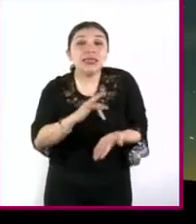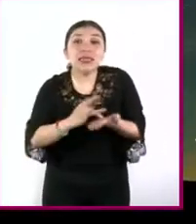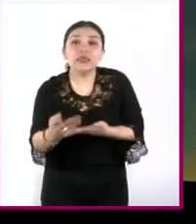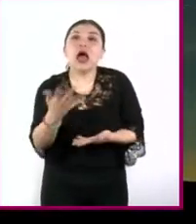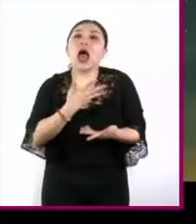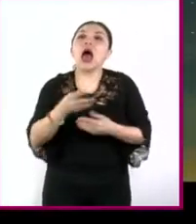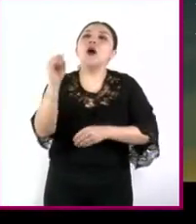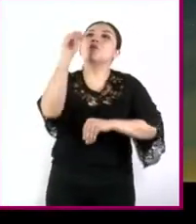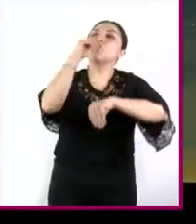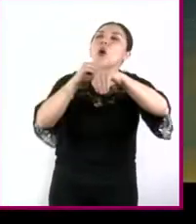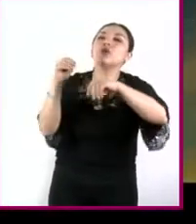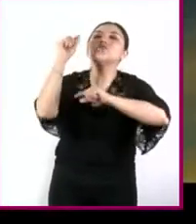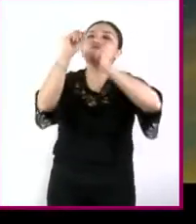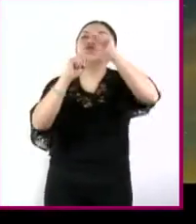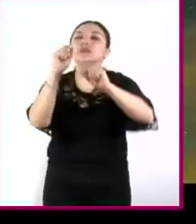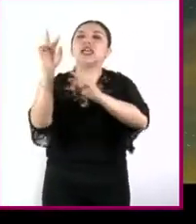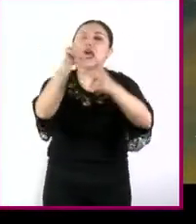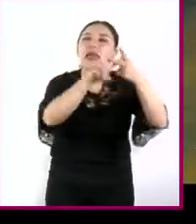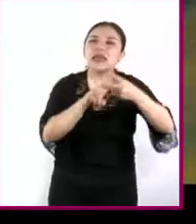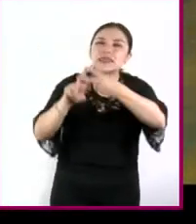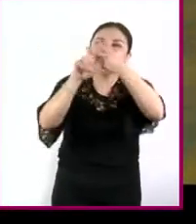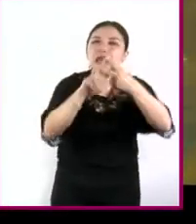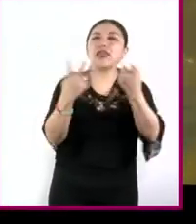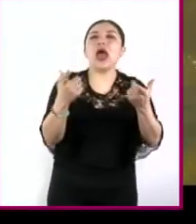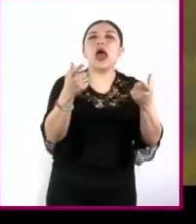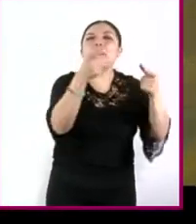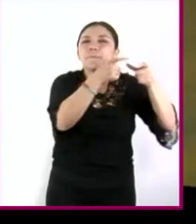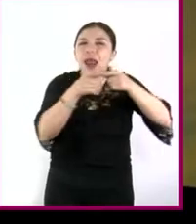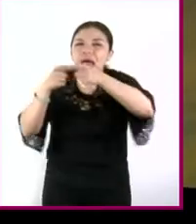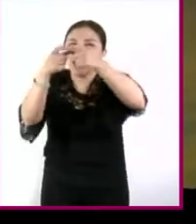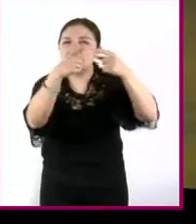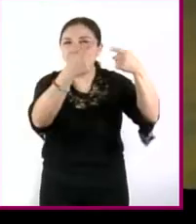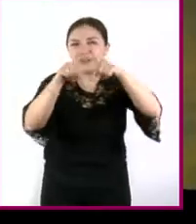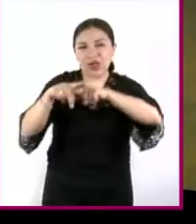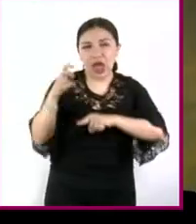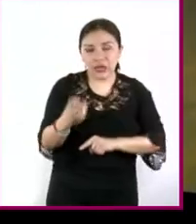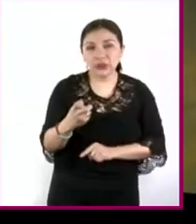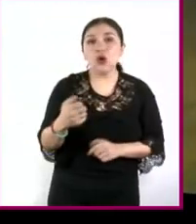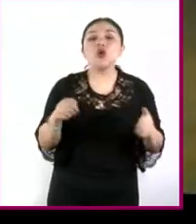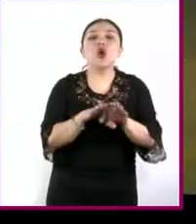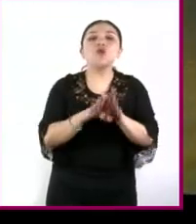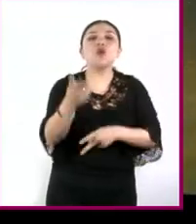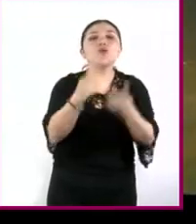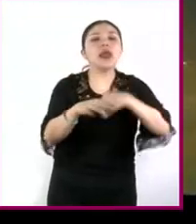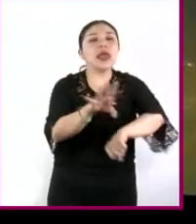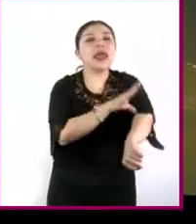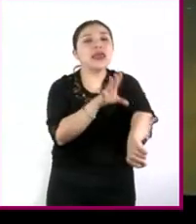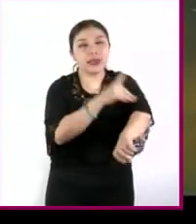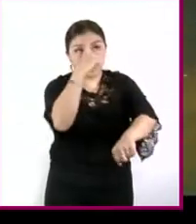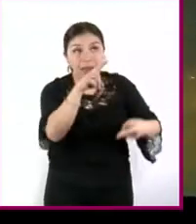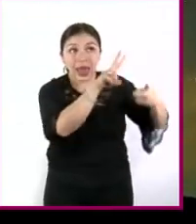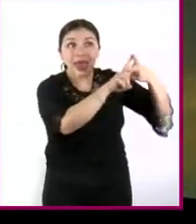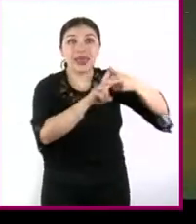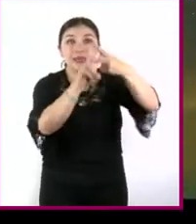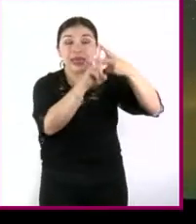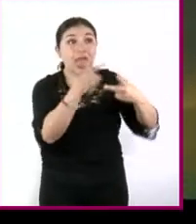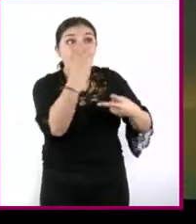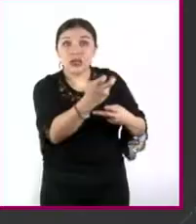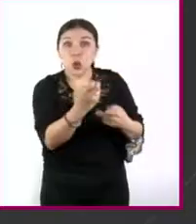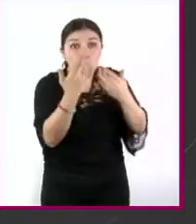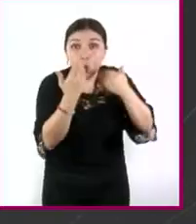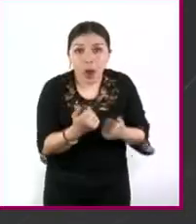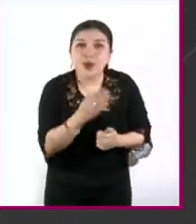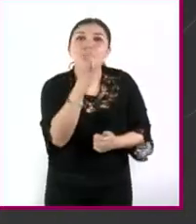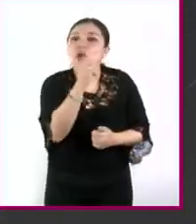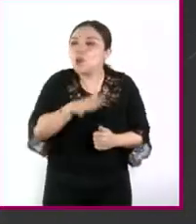la fuerza débil participa junto con la fuerza fuerte la fuerza nuclear fuerte en la generación de energía en las estrellas sin la cual no podríamos existir